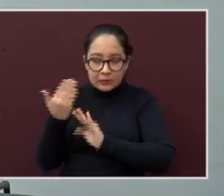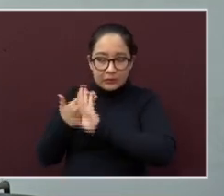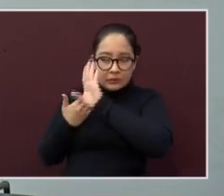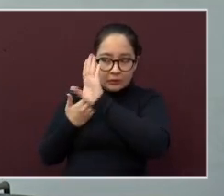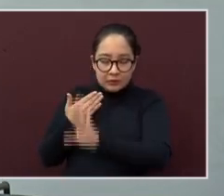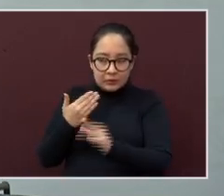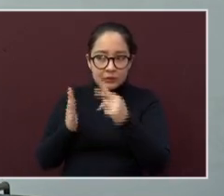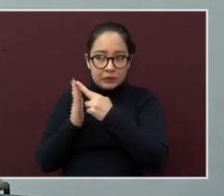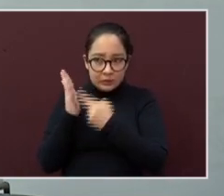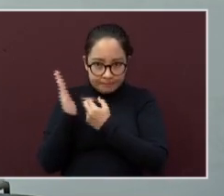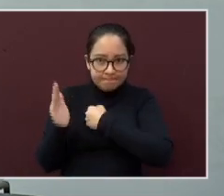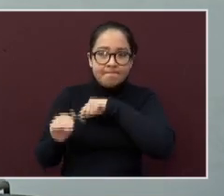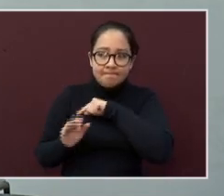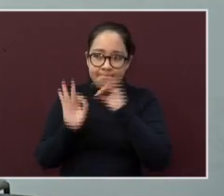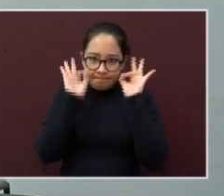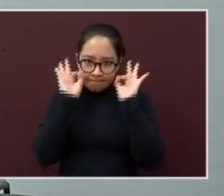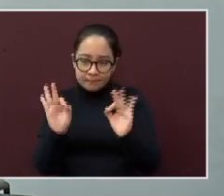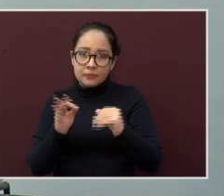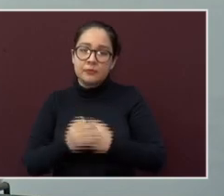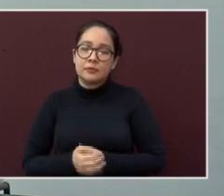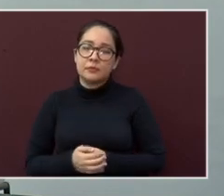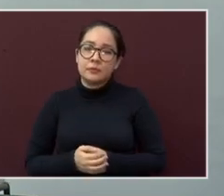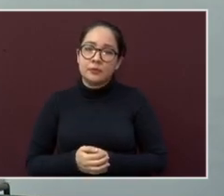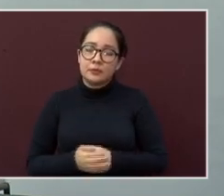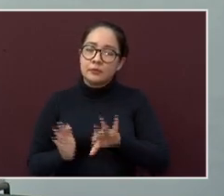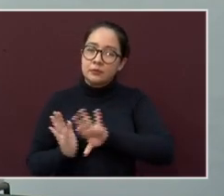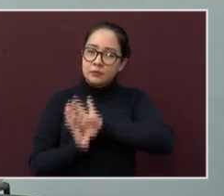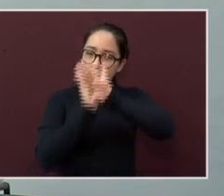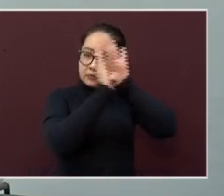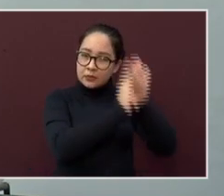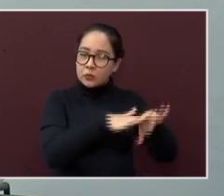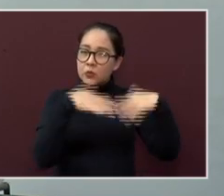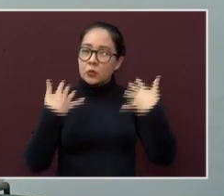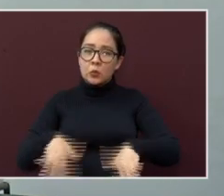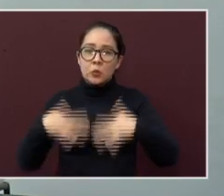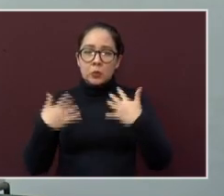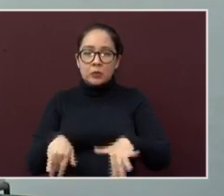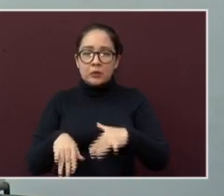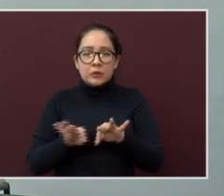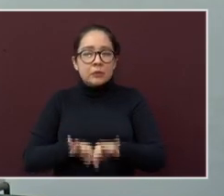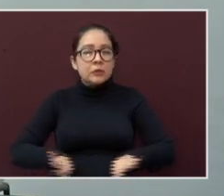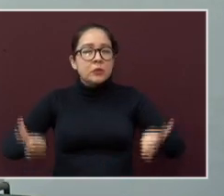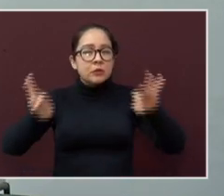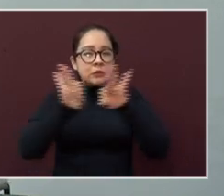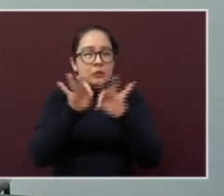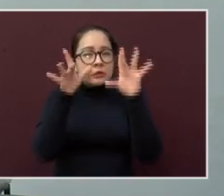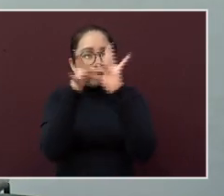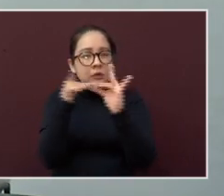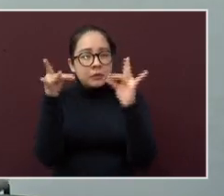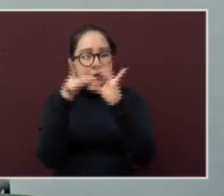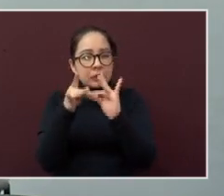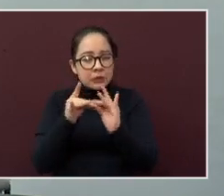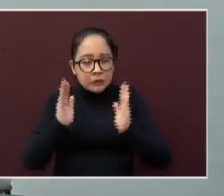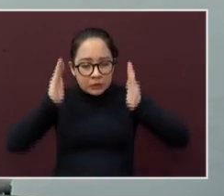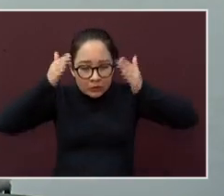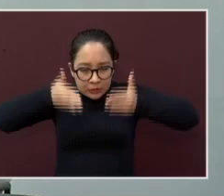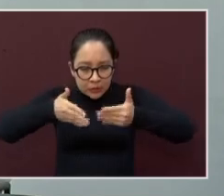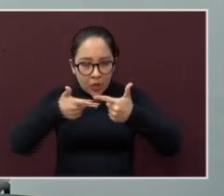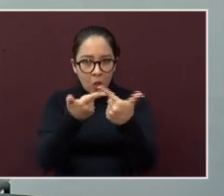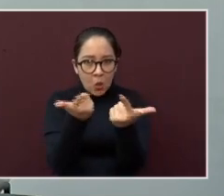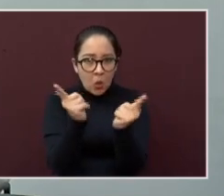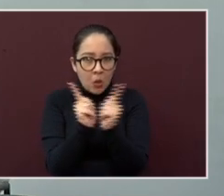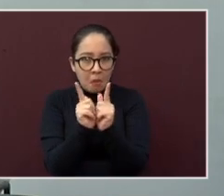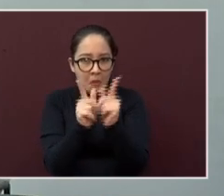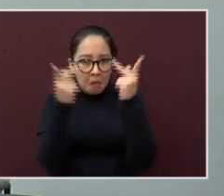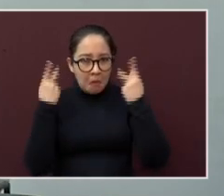familia veracruzana, hay que seguir haciendo énfasis en los grupos vulnerables. No nos vamos a cansar